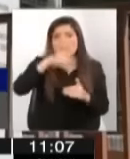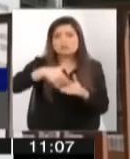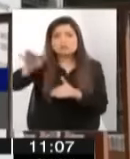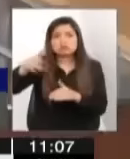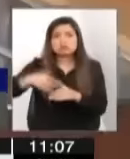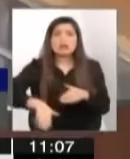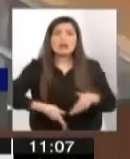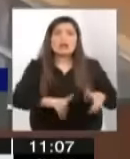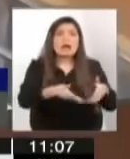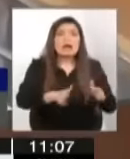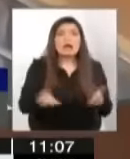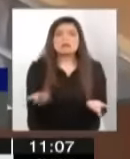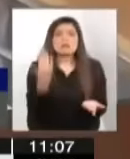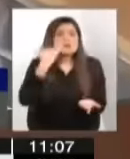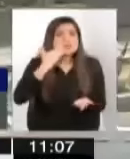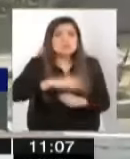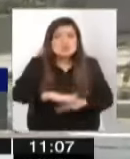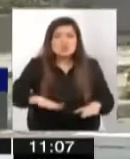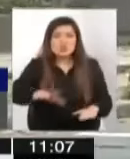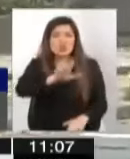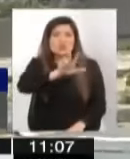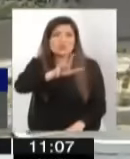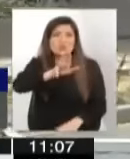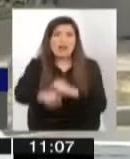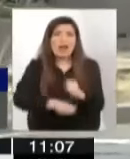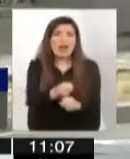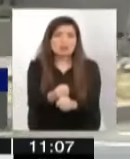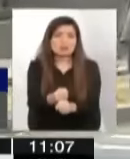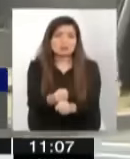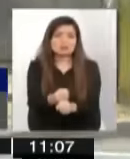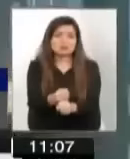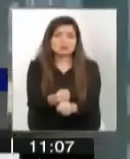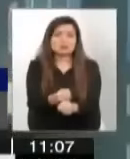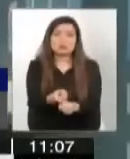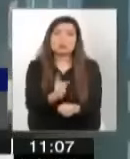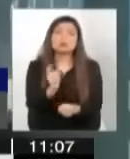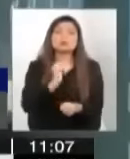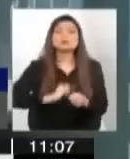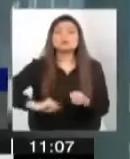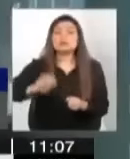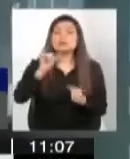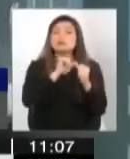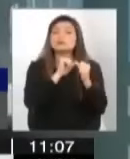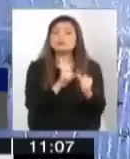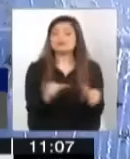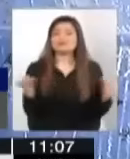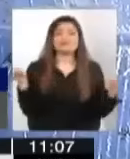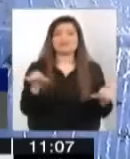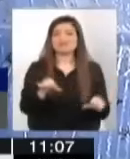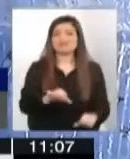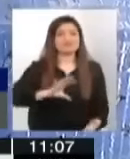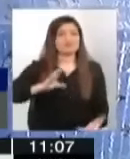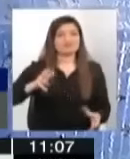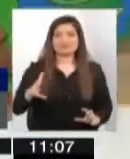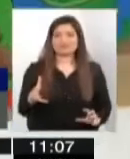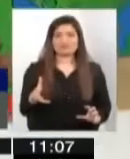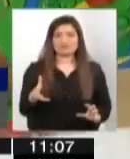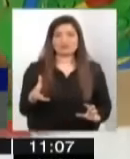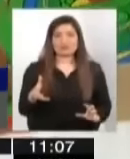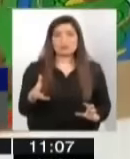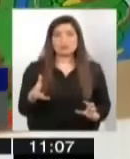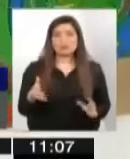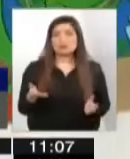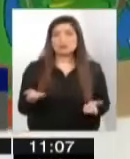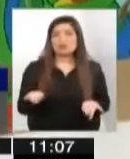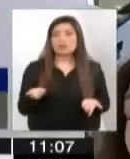Niños a la guerra. Niños, estoy hablando de 8 o 9 años a la guerra. No, esto siempre fue un permanente desastre. Y, como dice